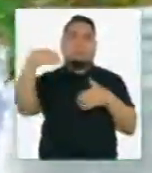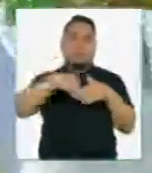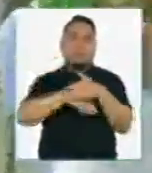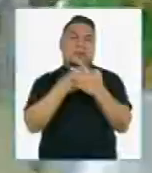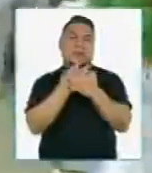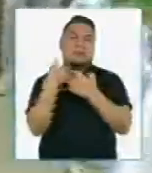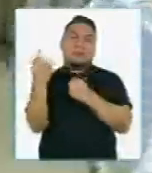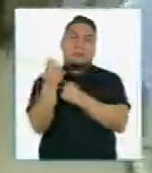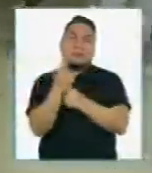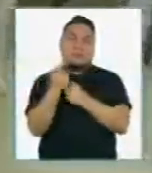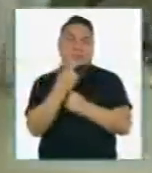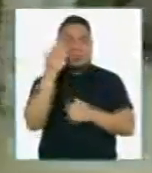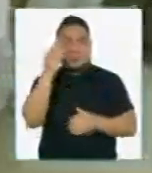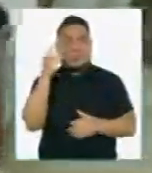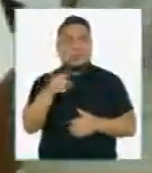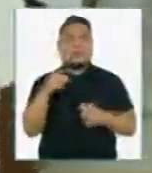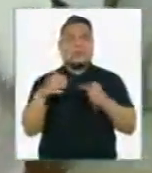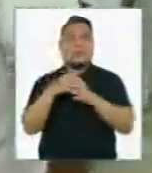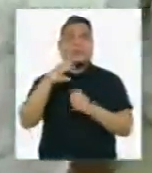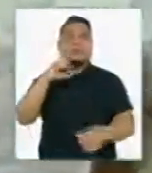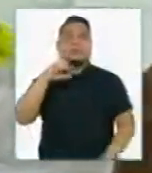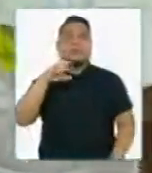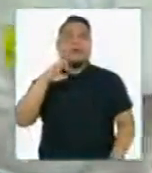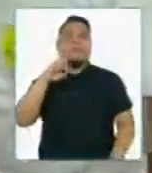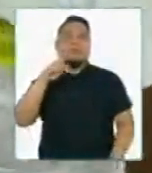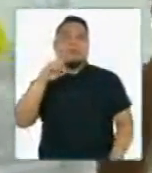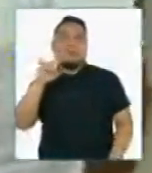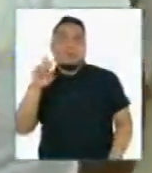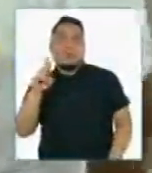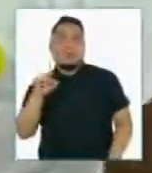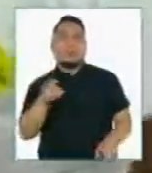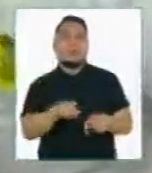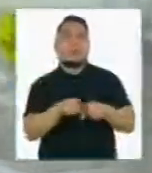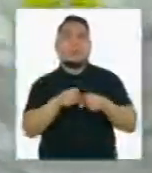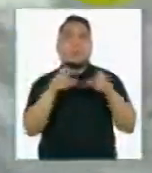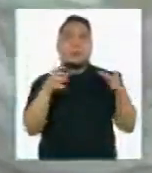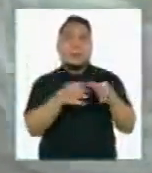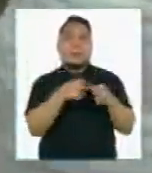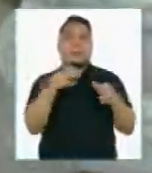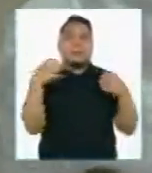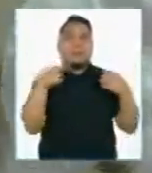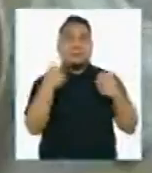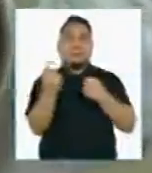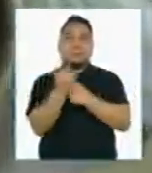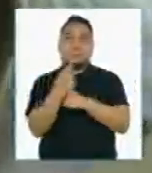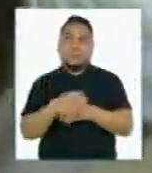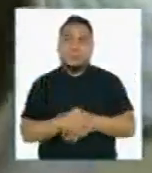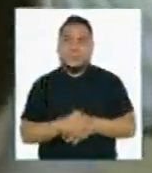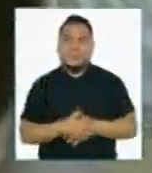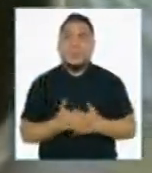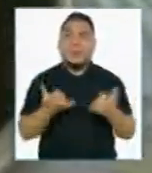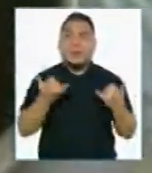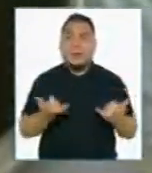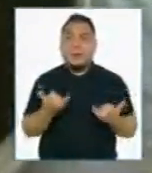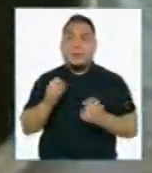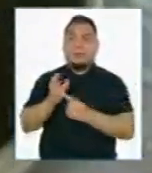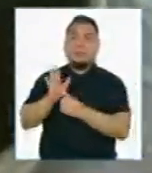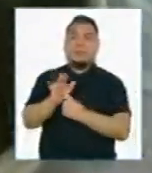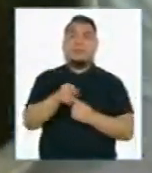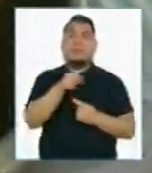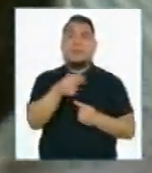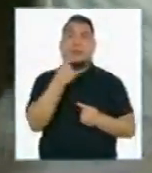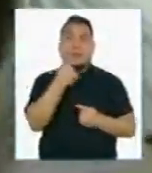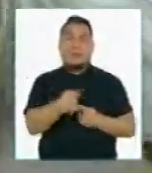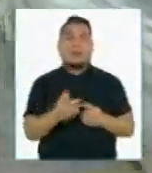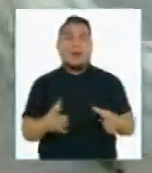en el caso es Senfotur y el Instituto Nacional Penitenciario. En este caso estamos mostrando lo que son los